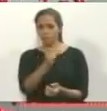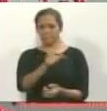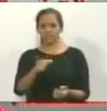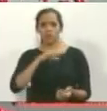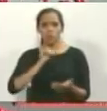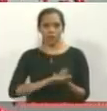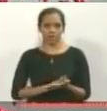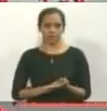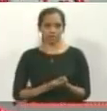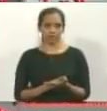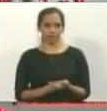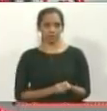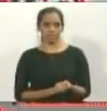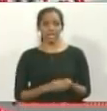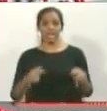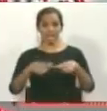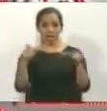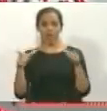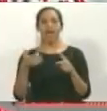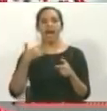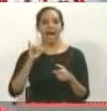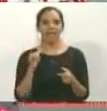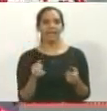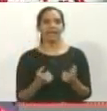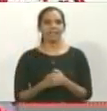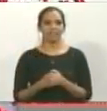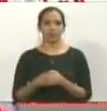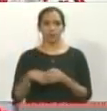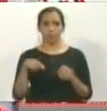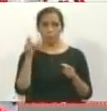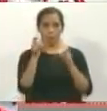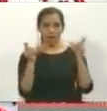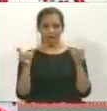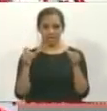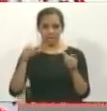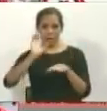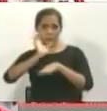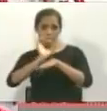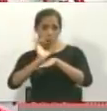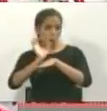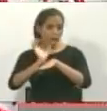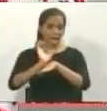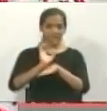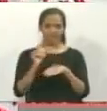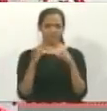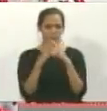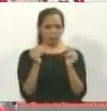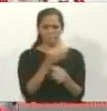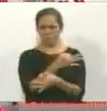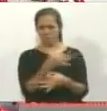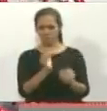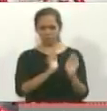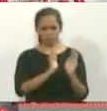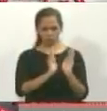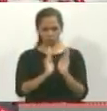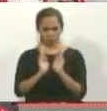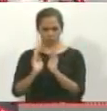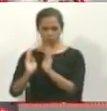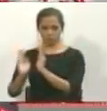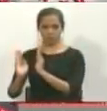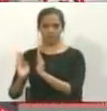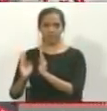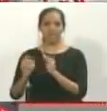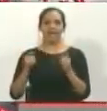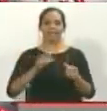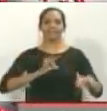mortales. En la escena hay hasta una furgoneta que hace las veces de ambulancia. Todo perfectamente sincronizado para dar forma a